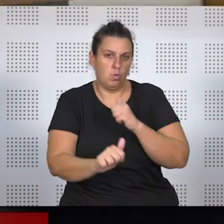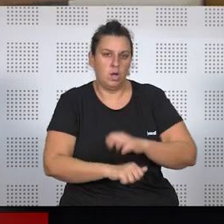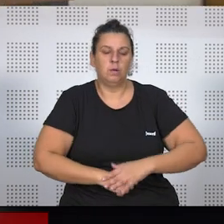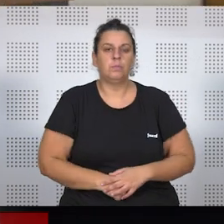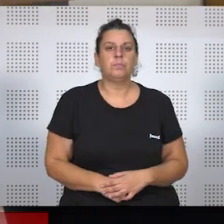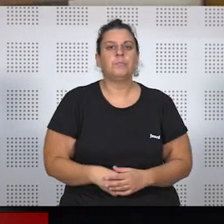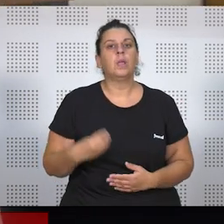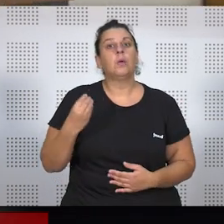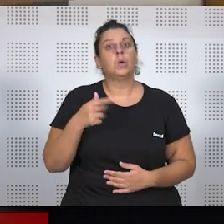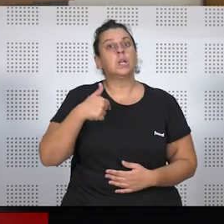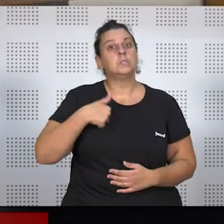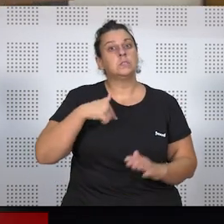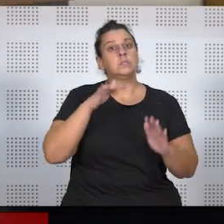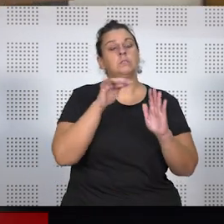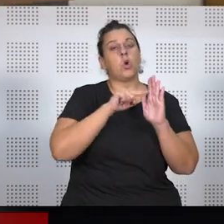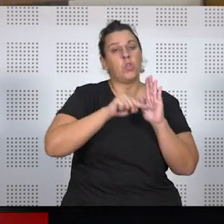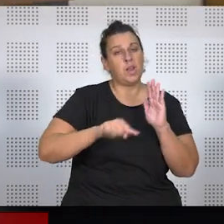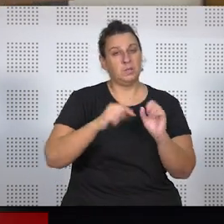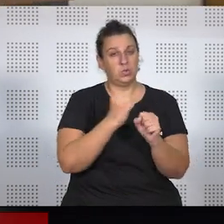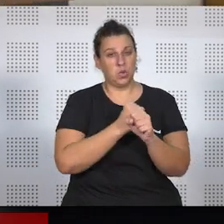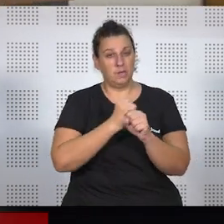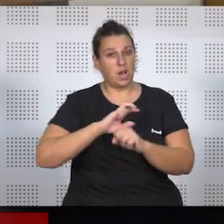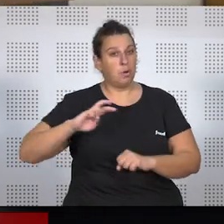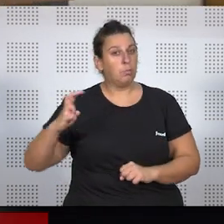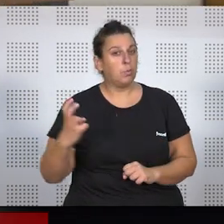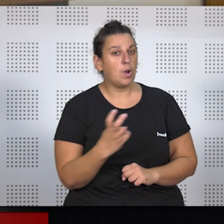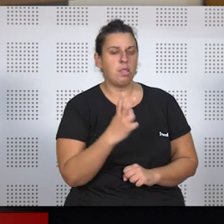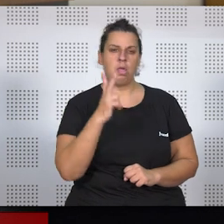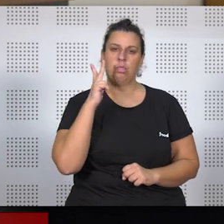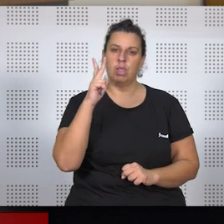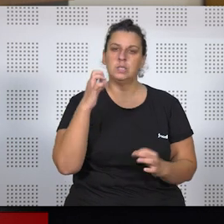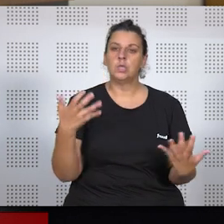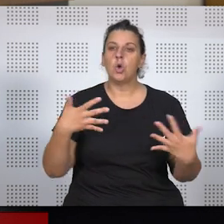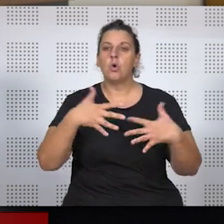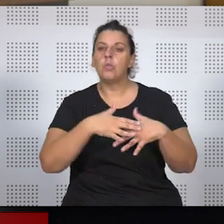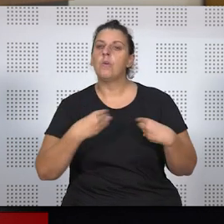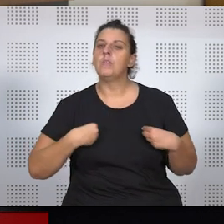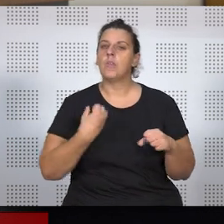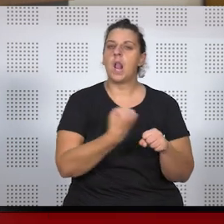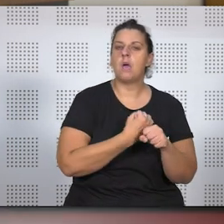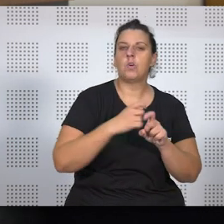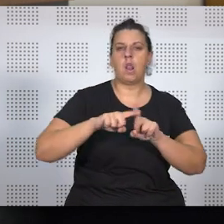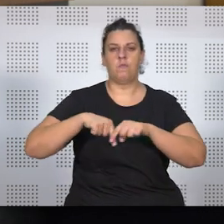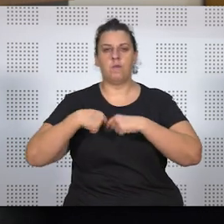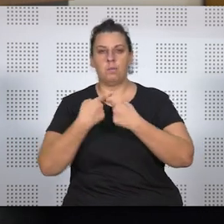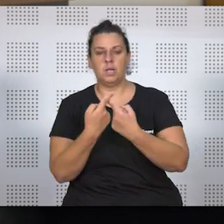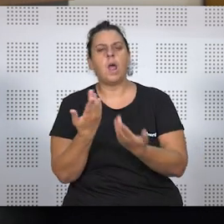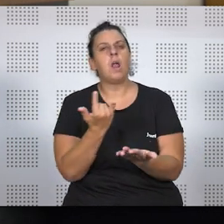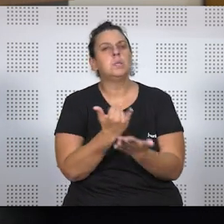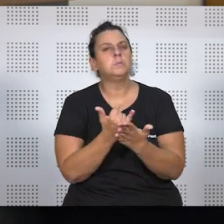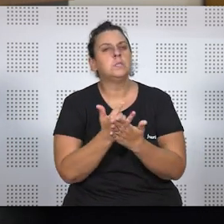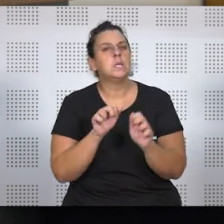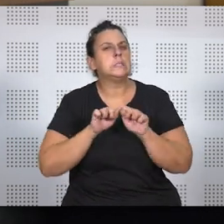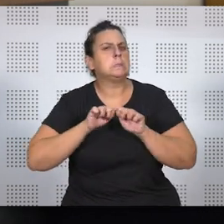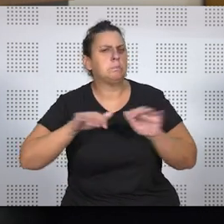Muy buenas, pues en el ordenamiento laboral se establecen una pluralidad de derechos relacionados con la conciliación de la vida laboral y familiar, que han experimentado una